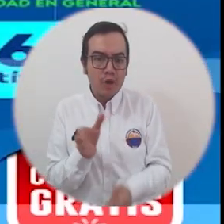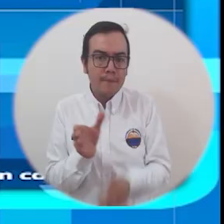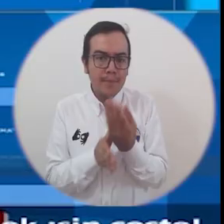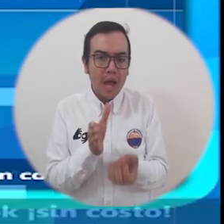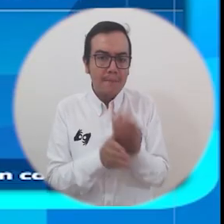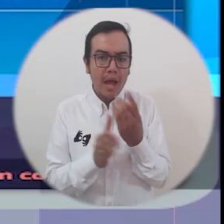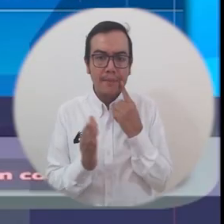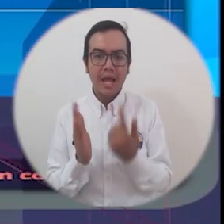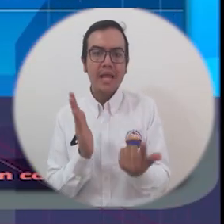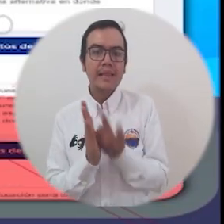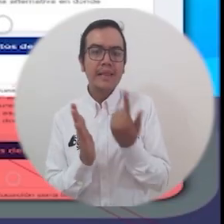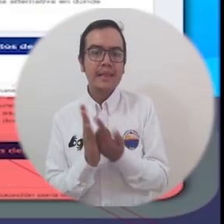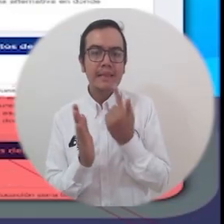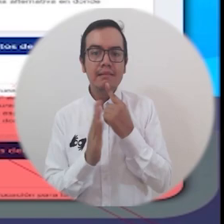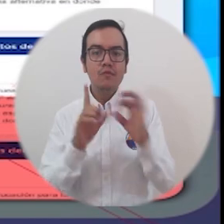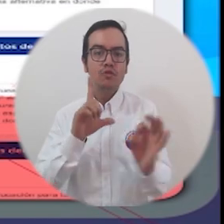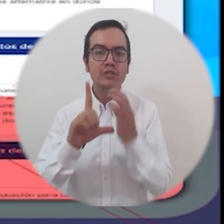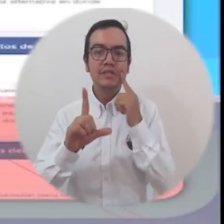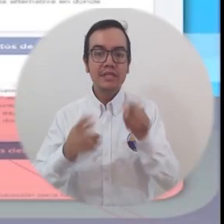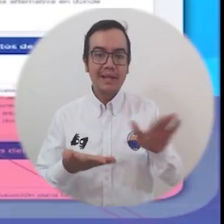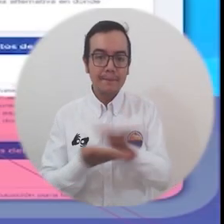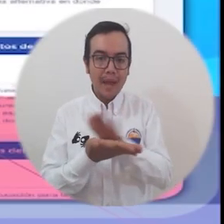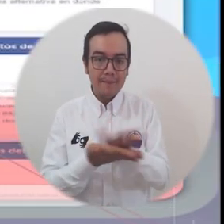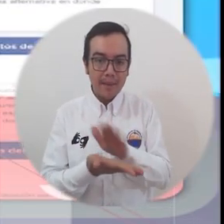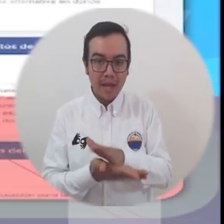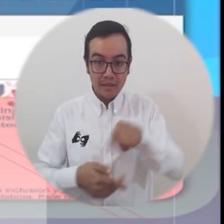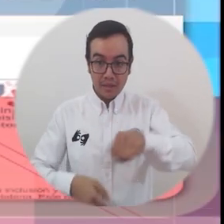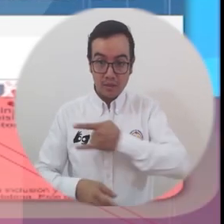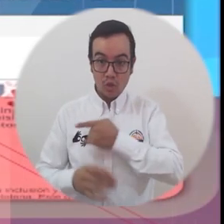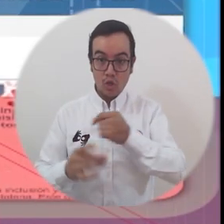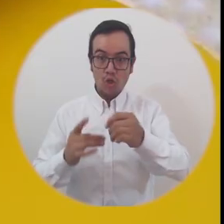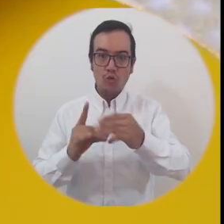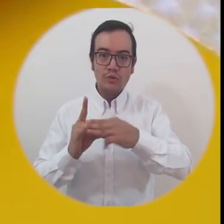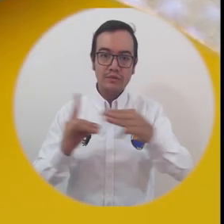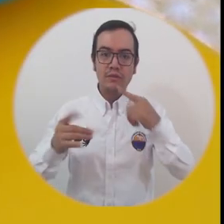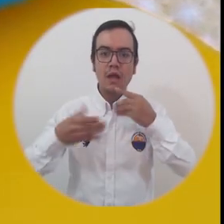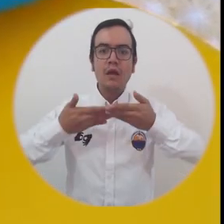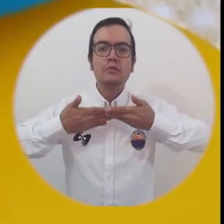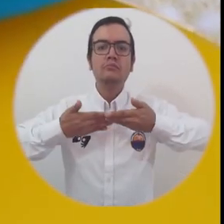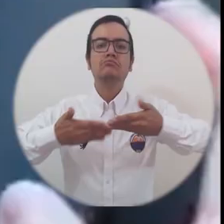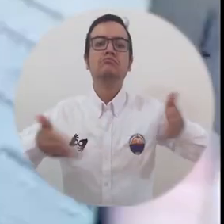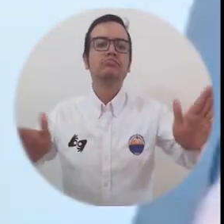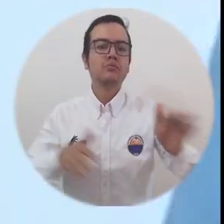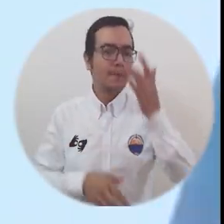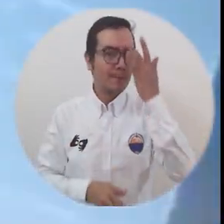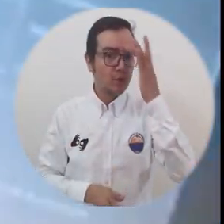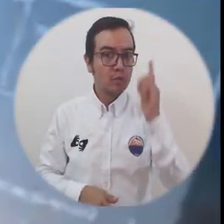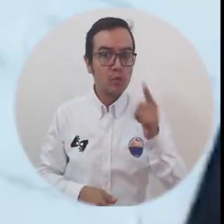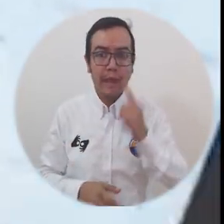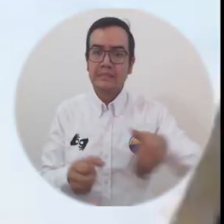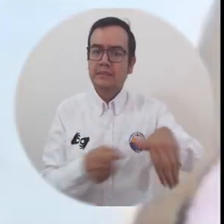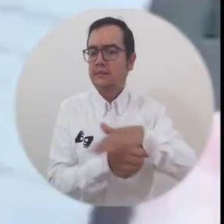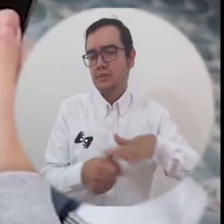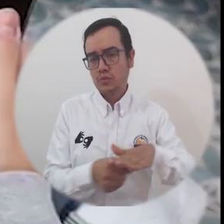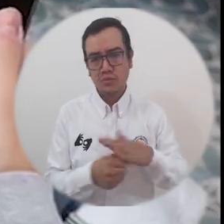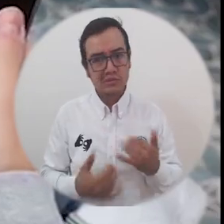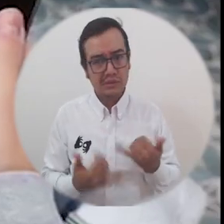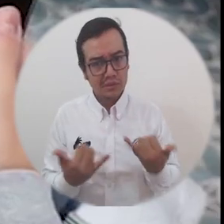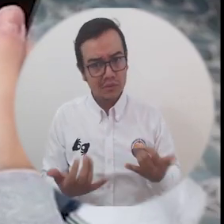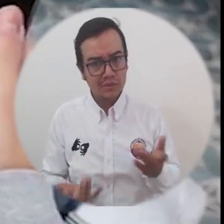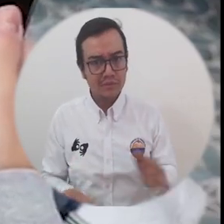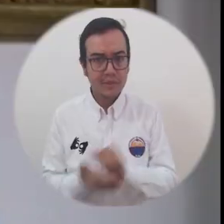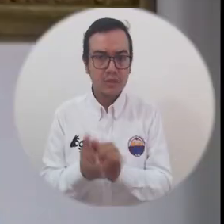iniciativa de abrir en acceso abierto todos los libros de la editorial de la Universidad Magdalena es por toda esta